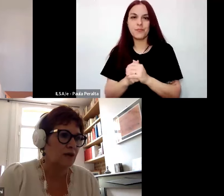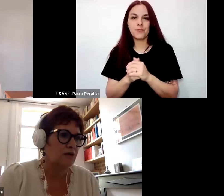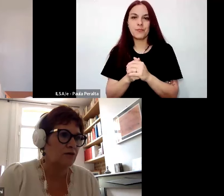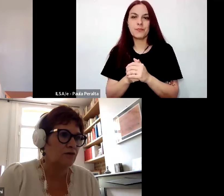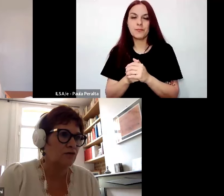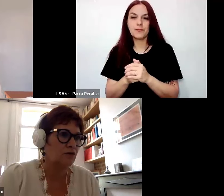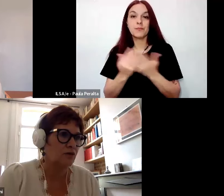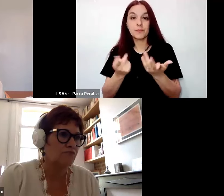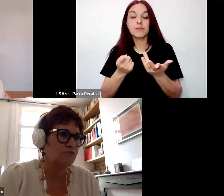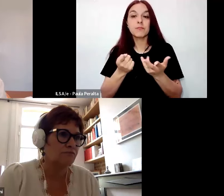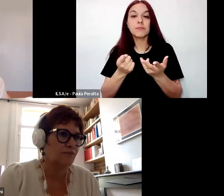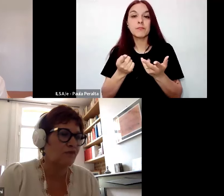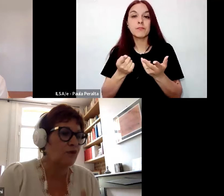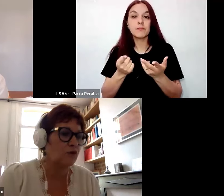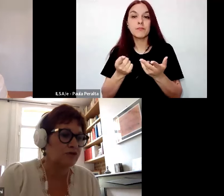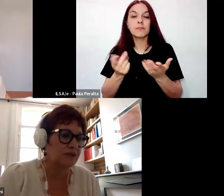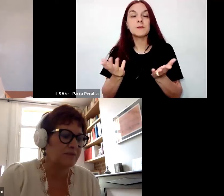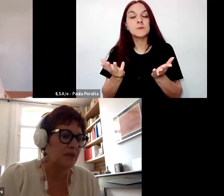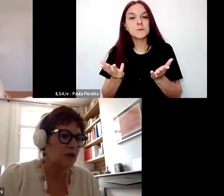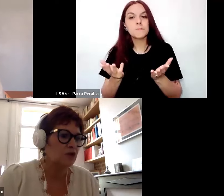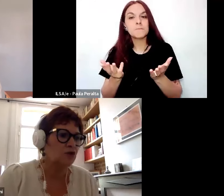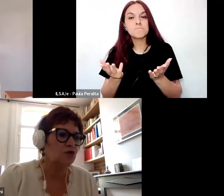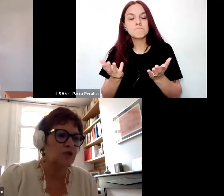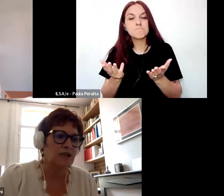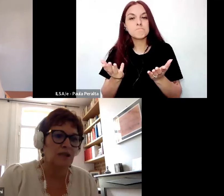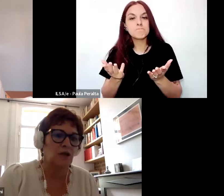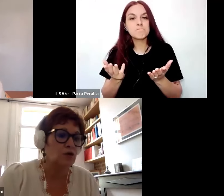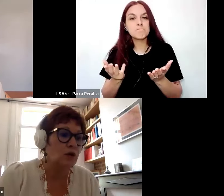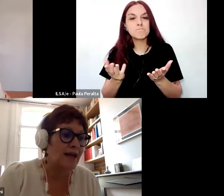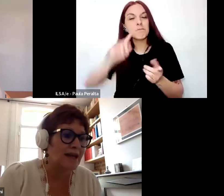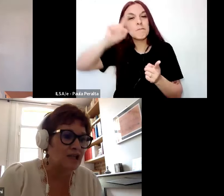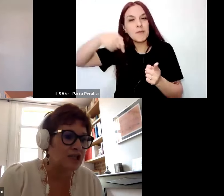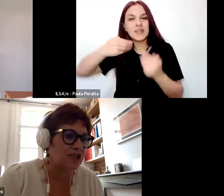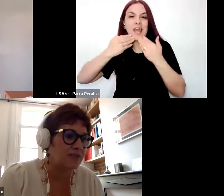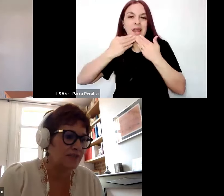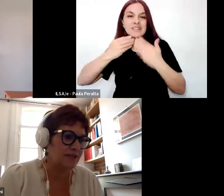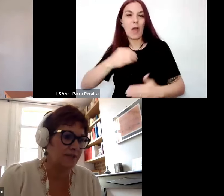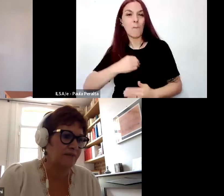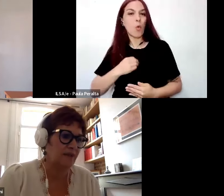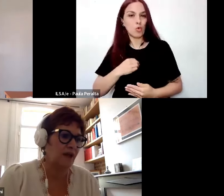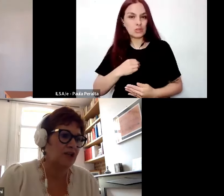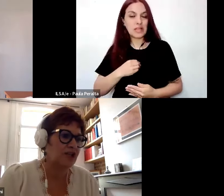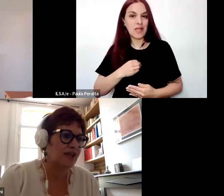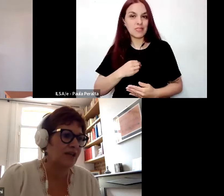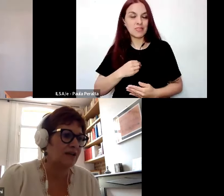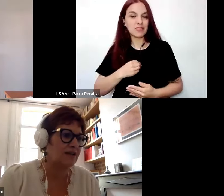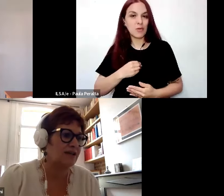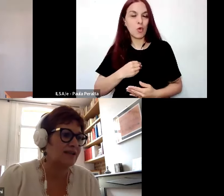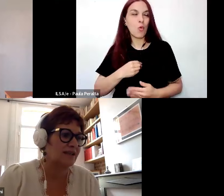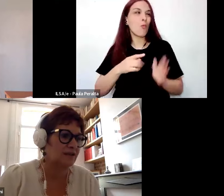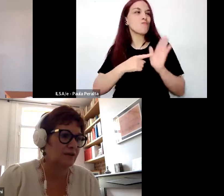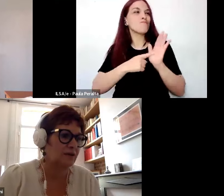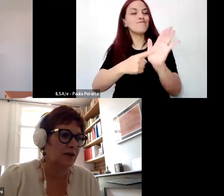en una voluntad de dar una legitimidad